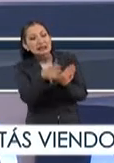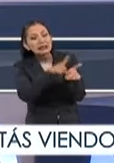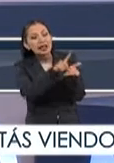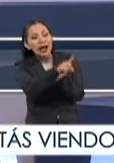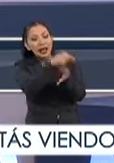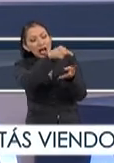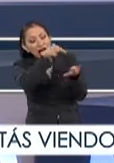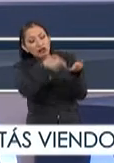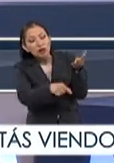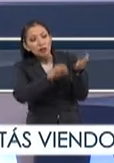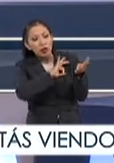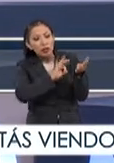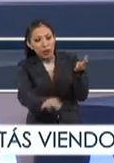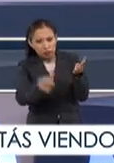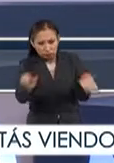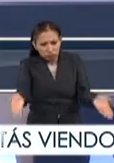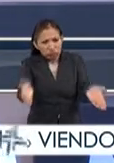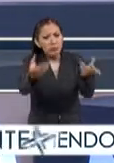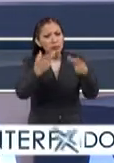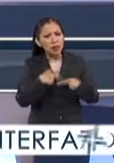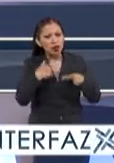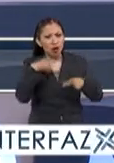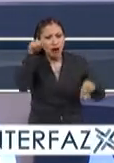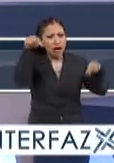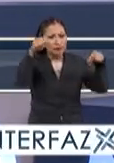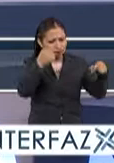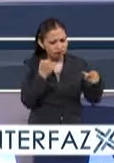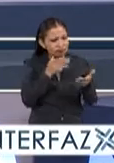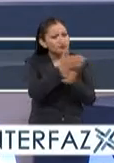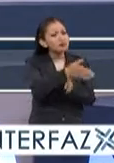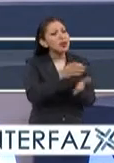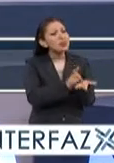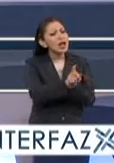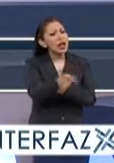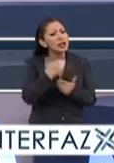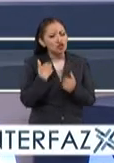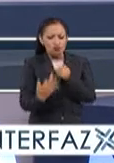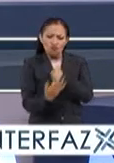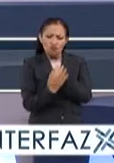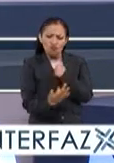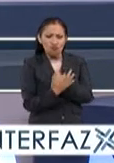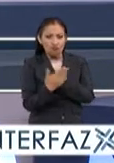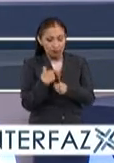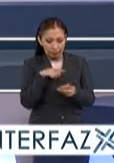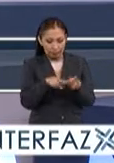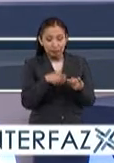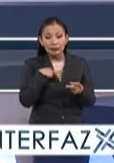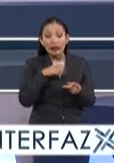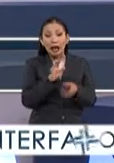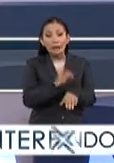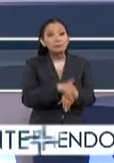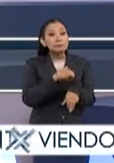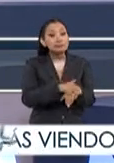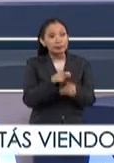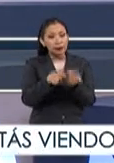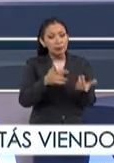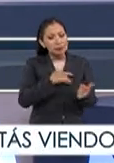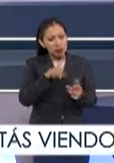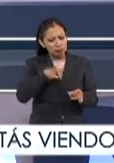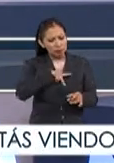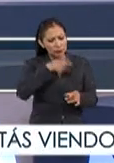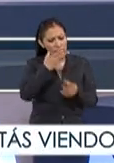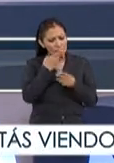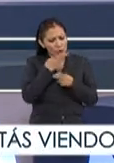derechos y poder empoderar a la ciudadanía, porque si no conocen nuestros derechos, no hay forma de empoderarlas. El afectivo, que realmente lo sientan como